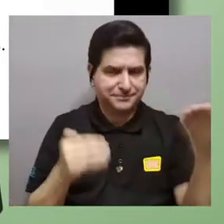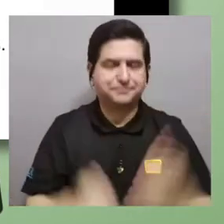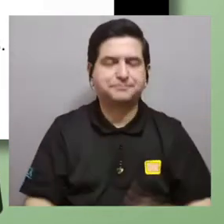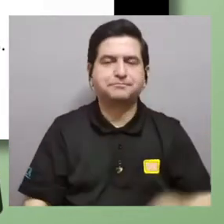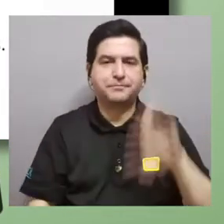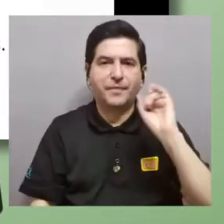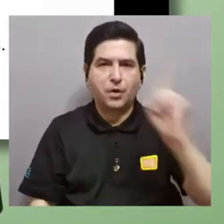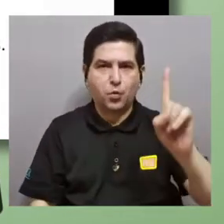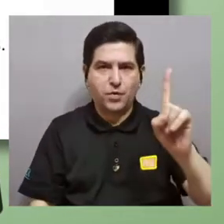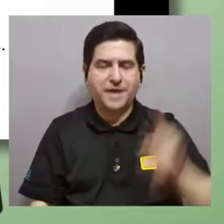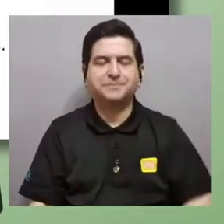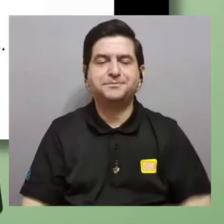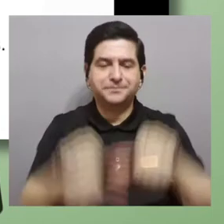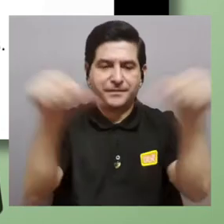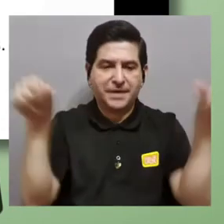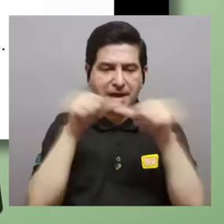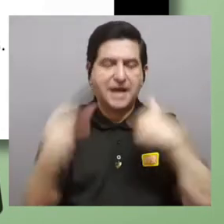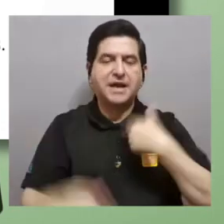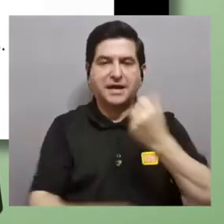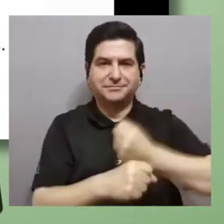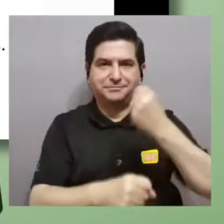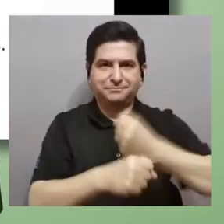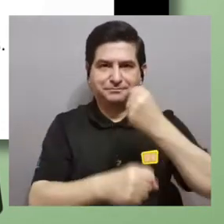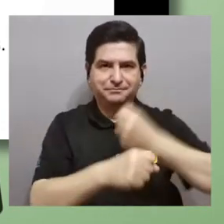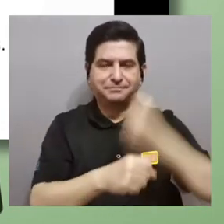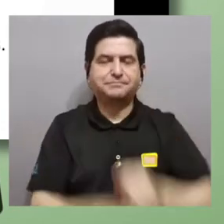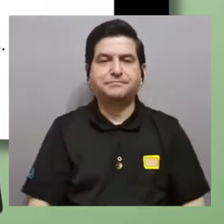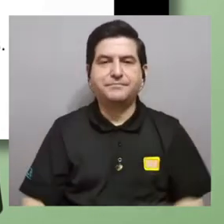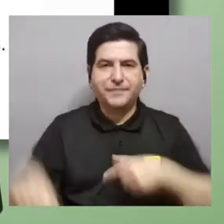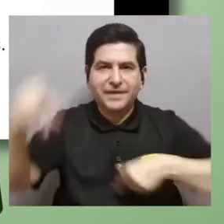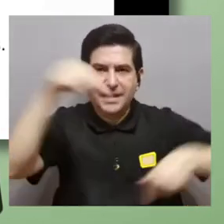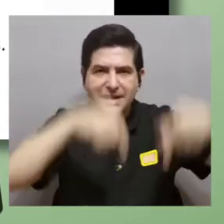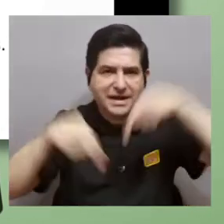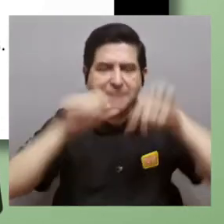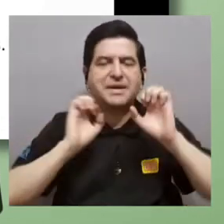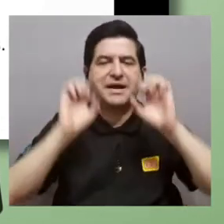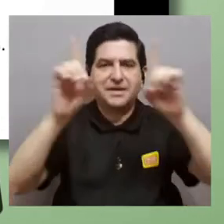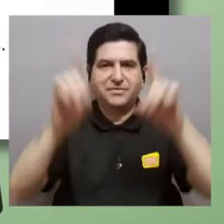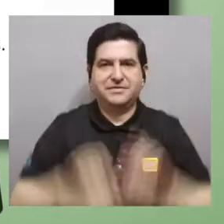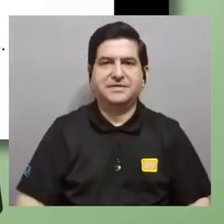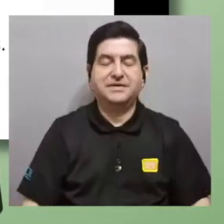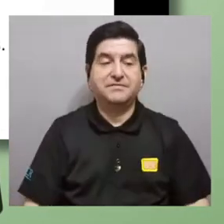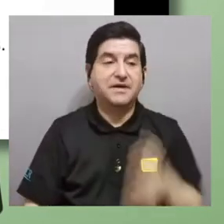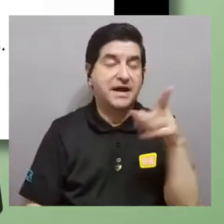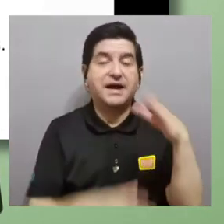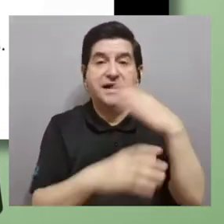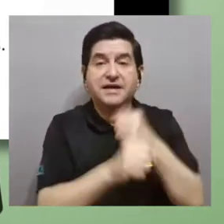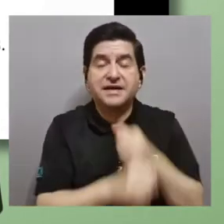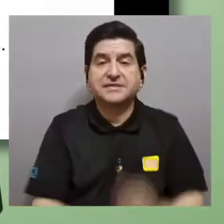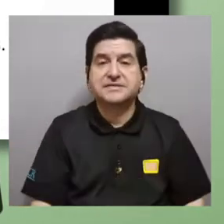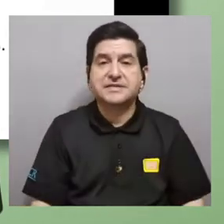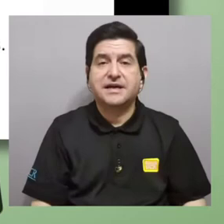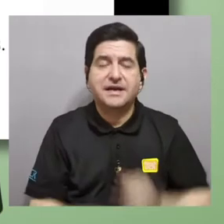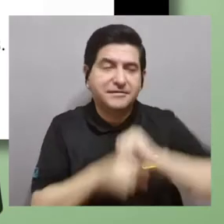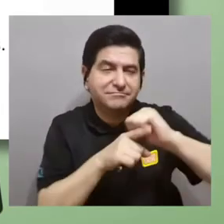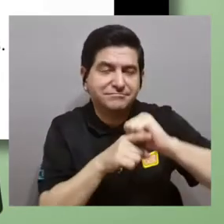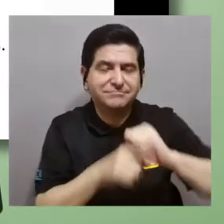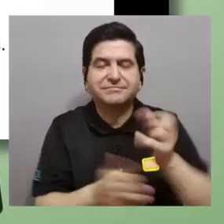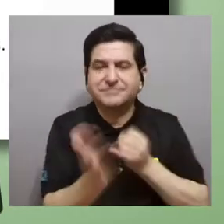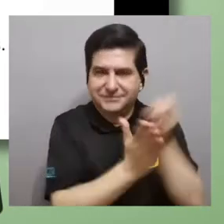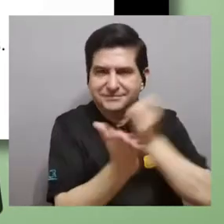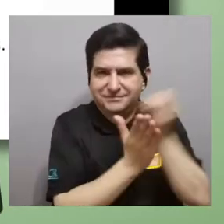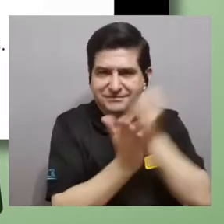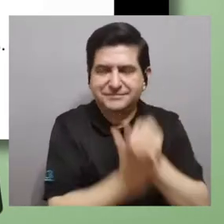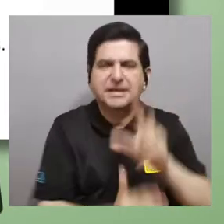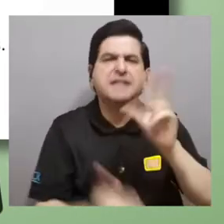cosas una de ellas es el campo donde yo me desenvuelvo que es la química educacional y ahí es donde hacemos el ejercicio de la investigación